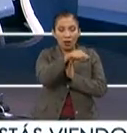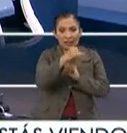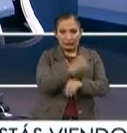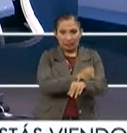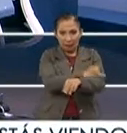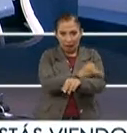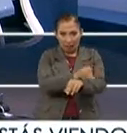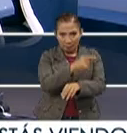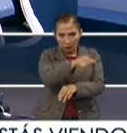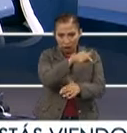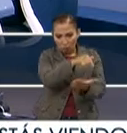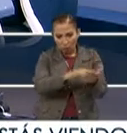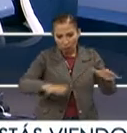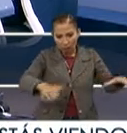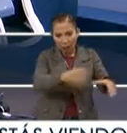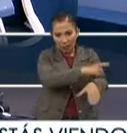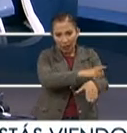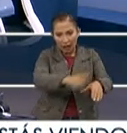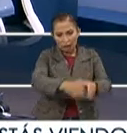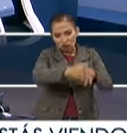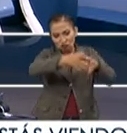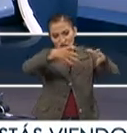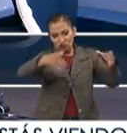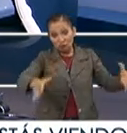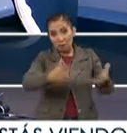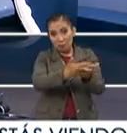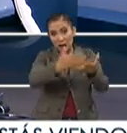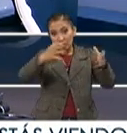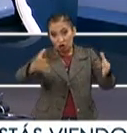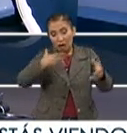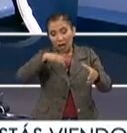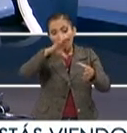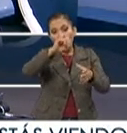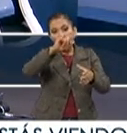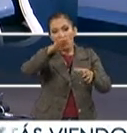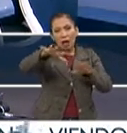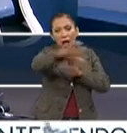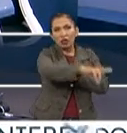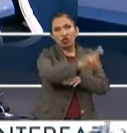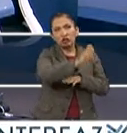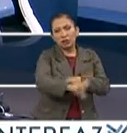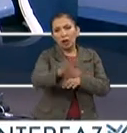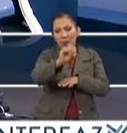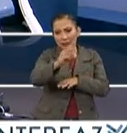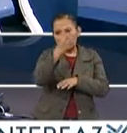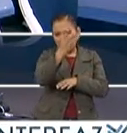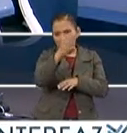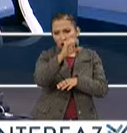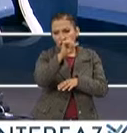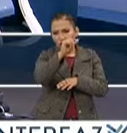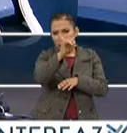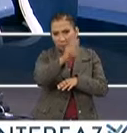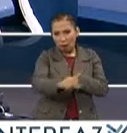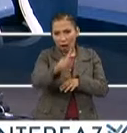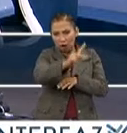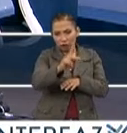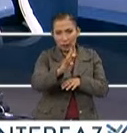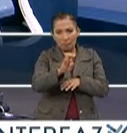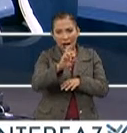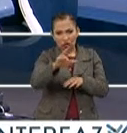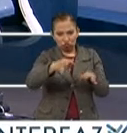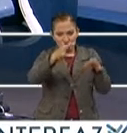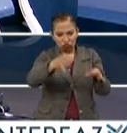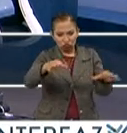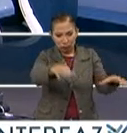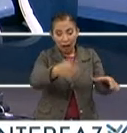en Instapalapa, por ejemplo, que es una una delegación que tiene el mayor número de colonias que son cerca de doscientas noventa tres colonias y pueblos y barrios originarios.